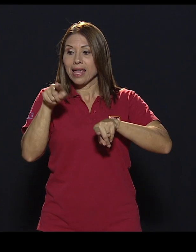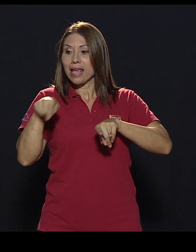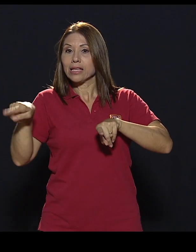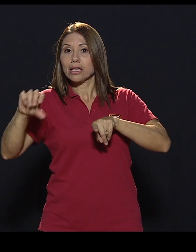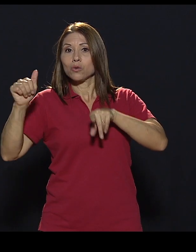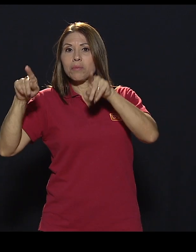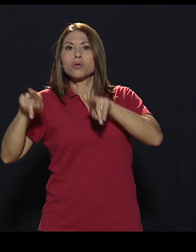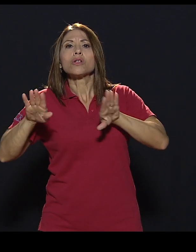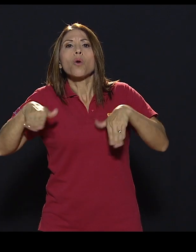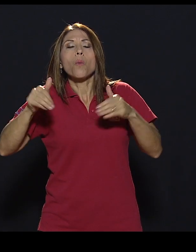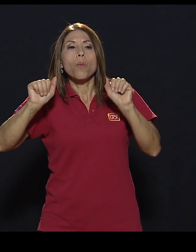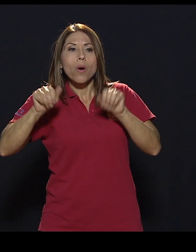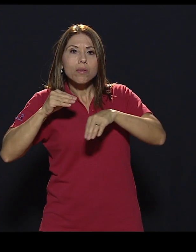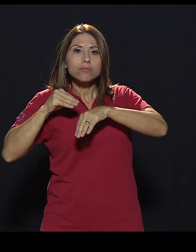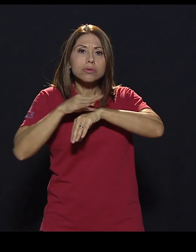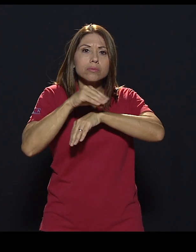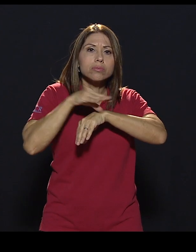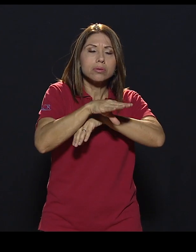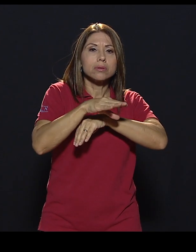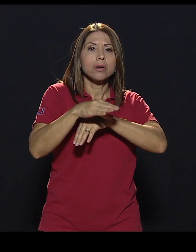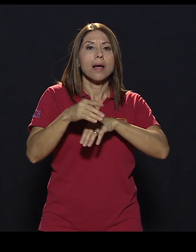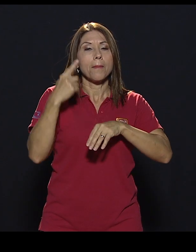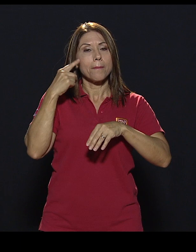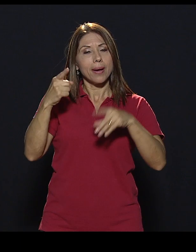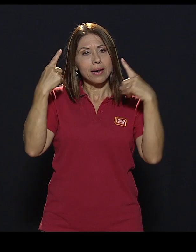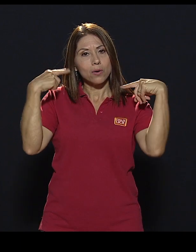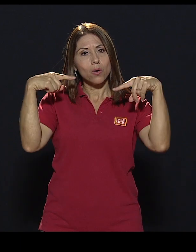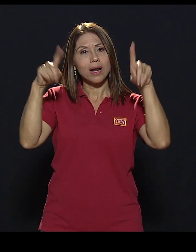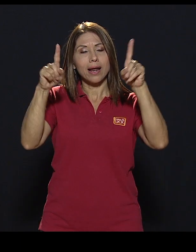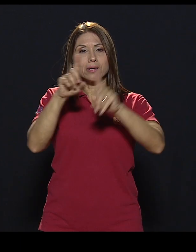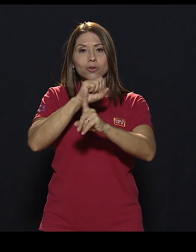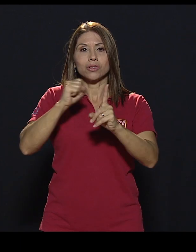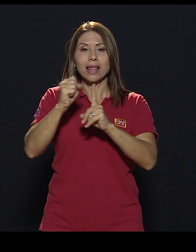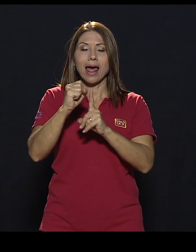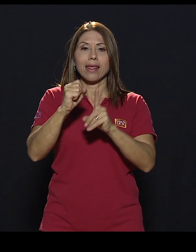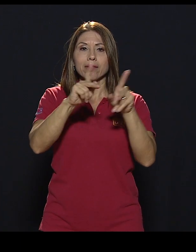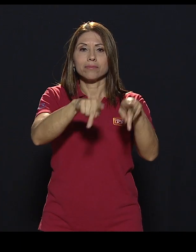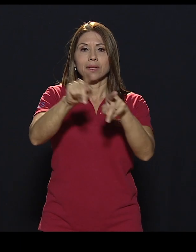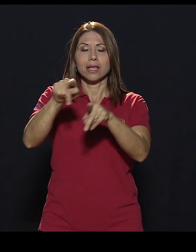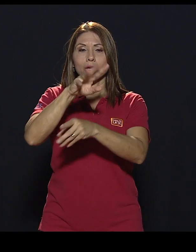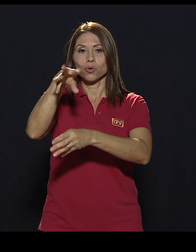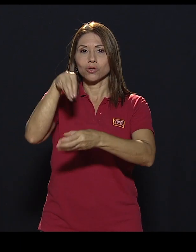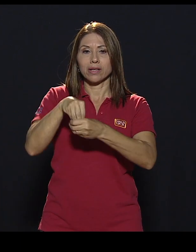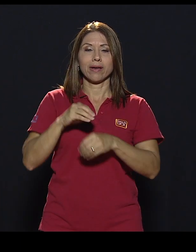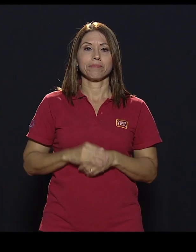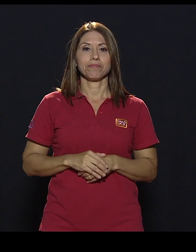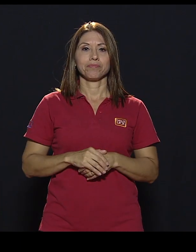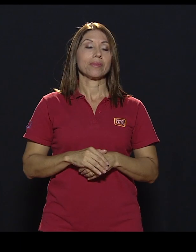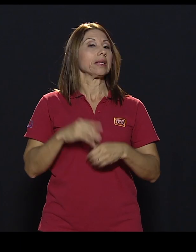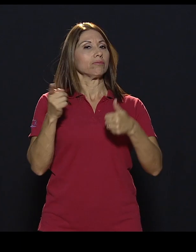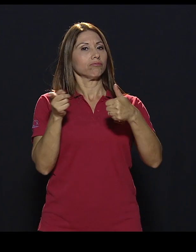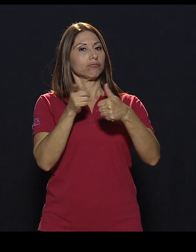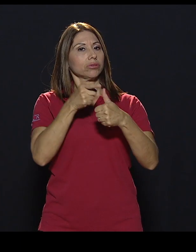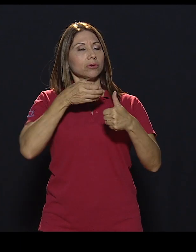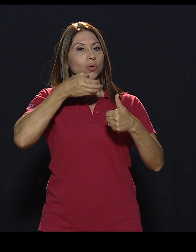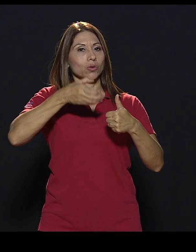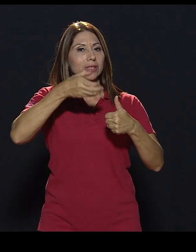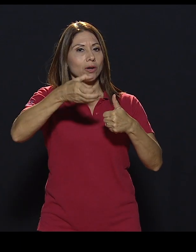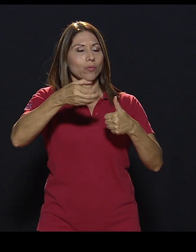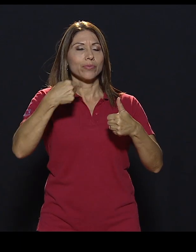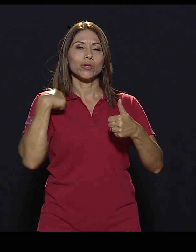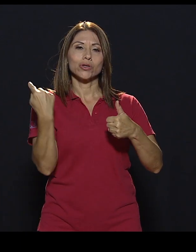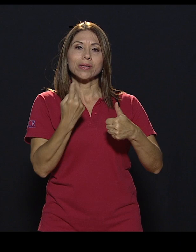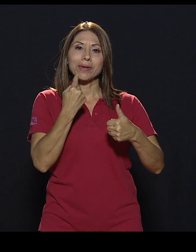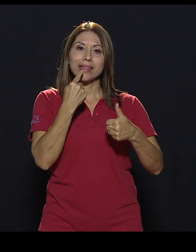ser parte de ese movimiento por el cambio hacia una sociedad más inclusiva? Claro. El consejo número uno que yo siempre doy